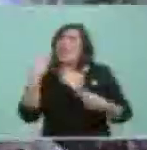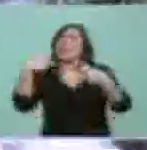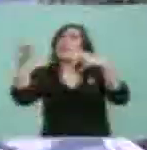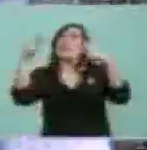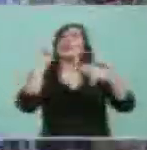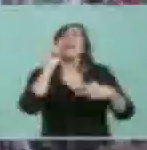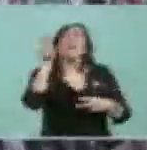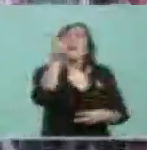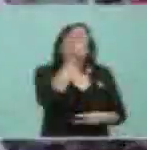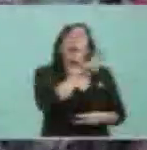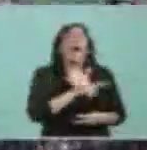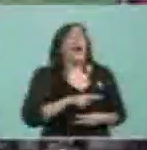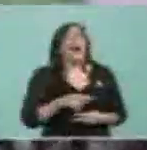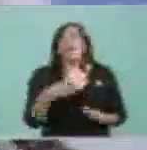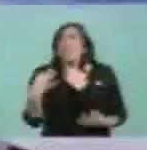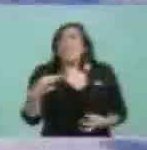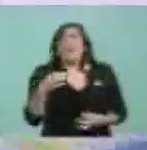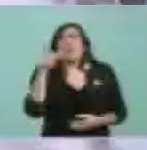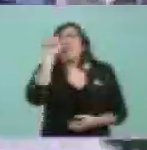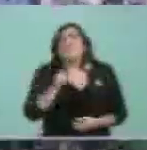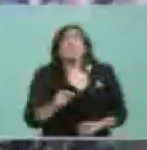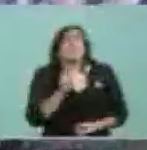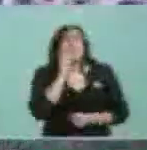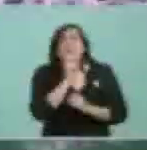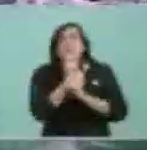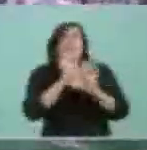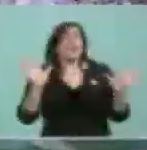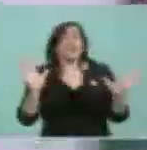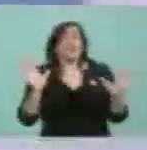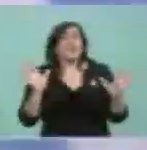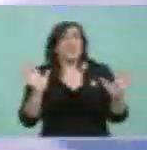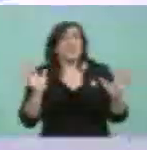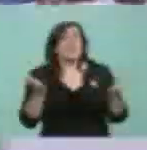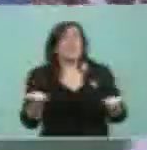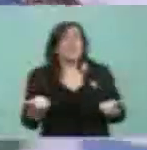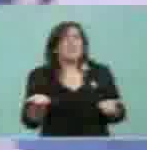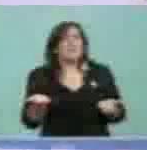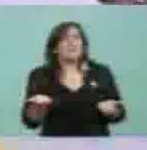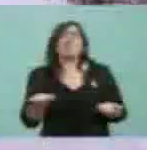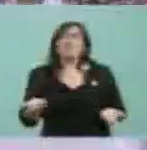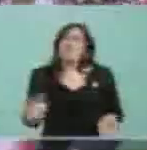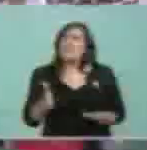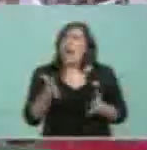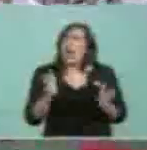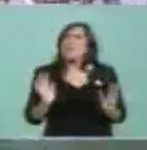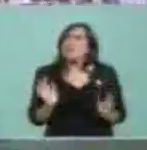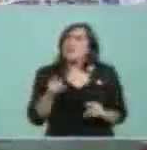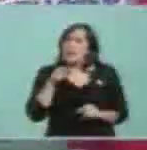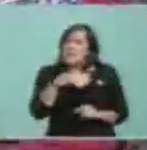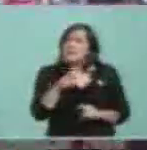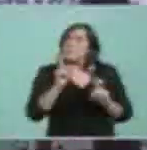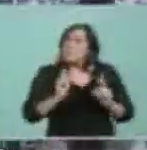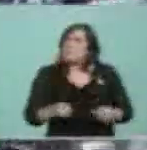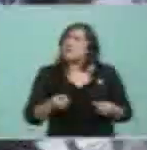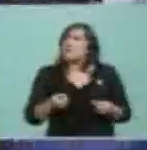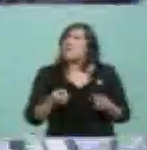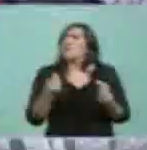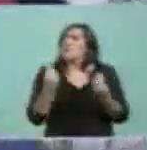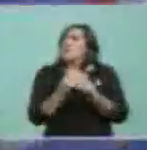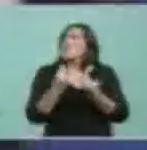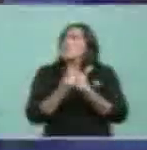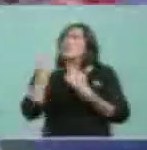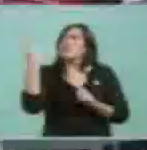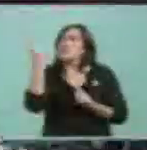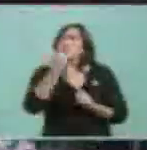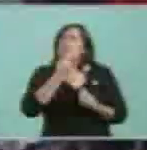para advertir que tenemos. Y a veces yo digo, ¿no será esa por ahí la razón de tanta